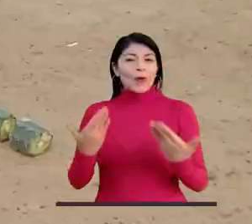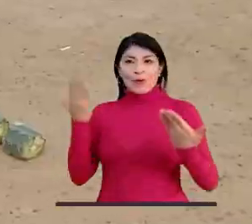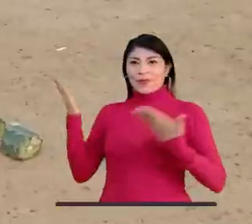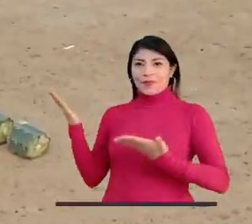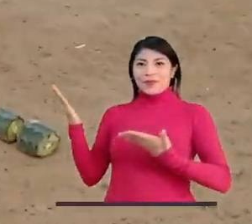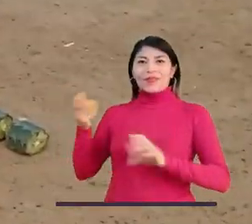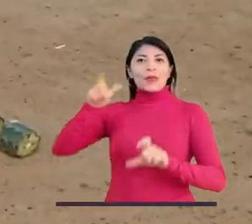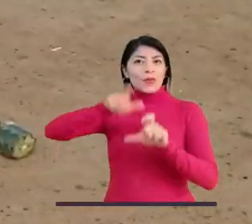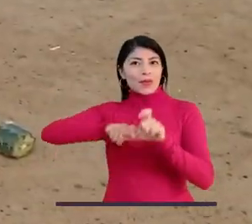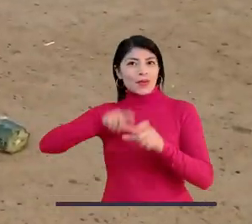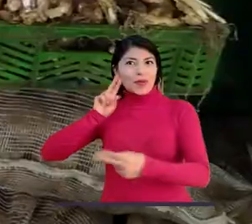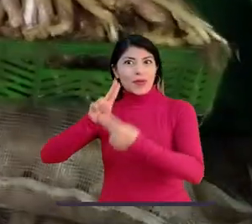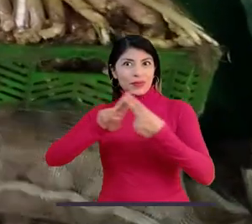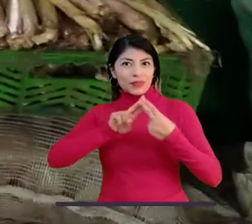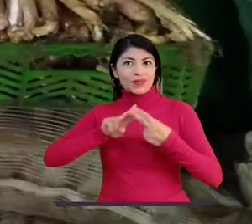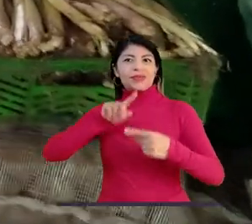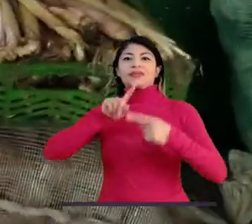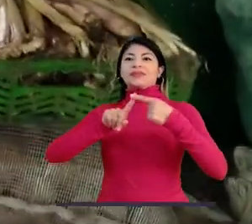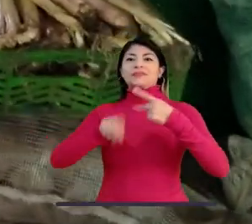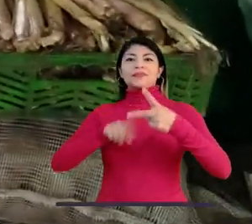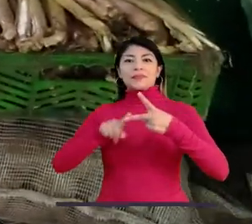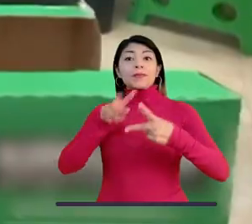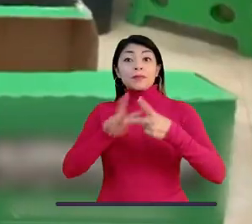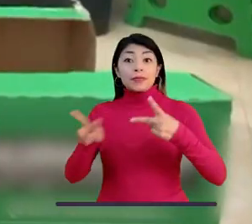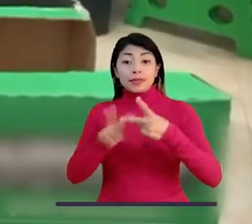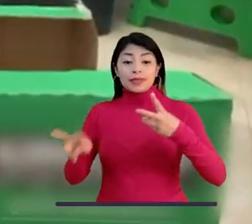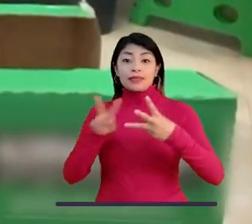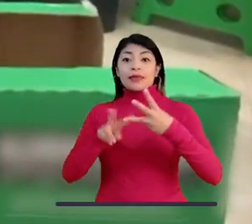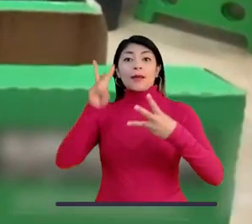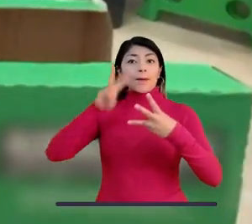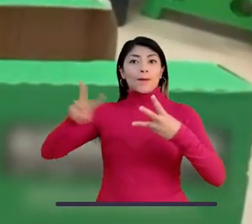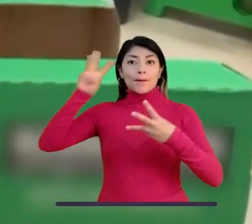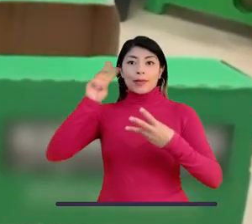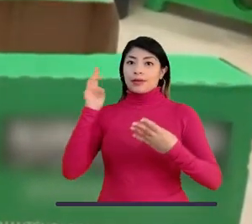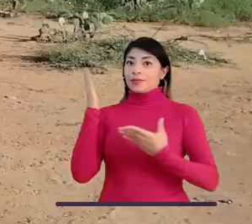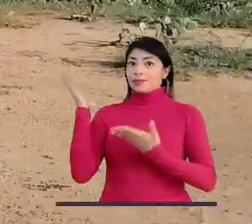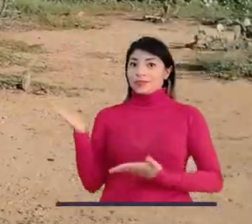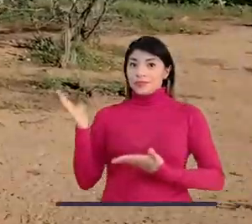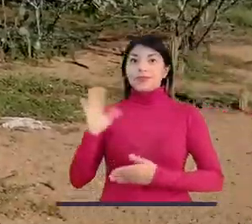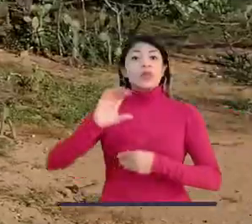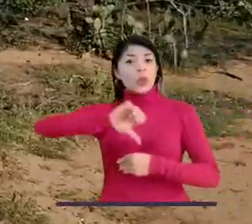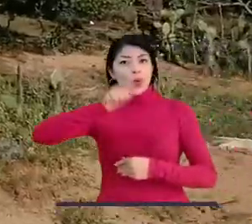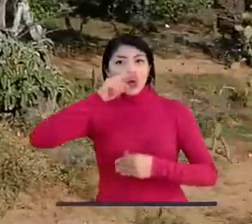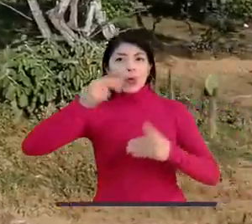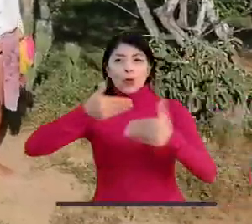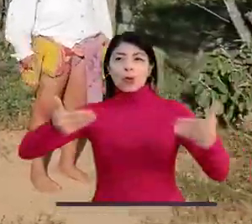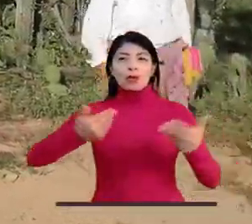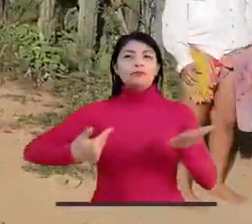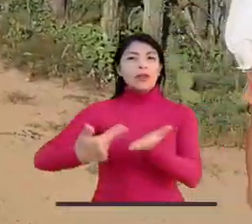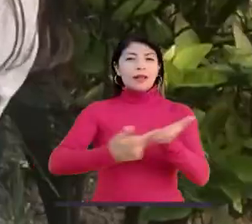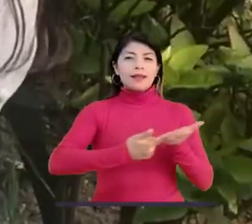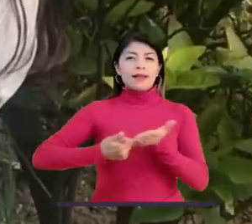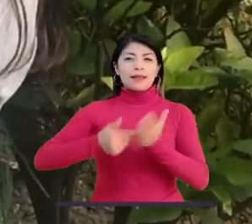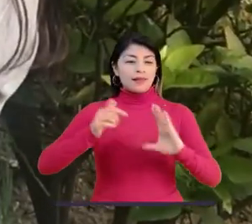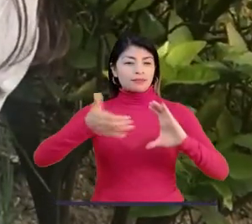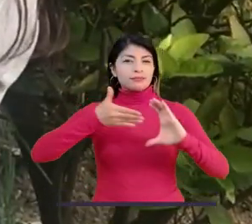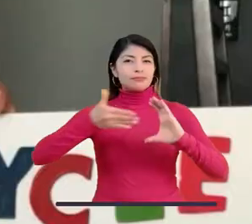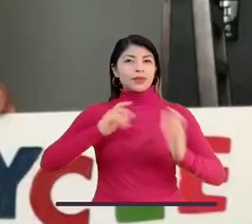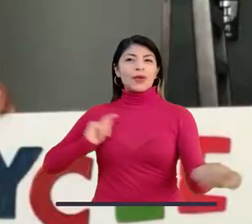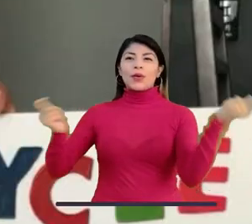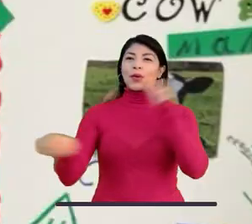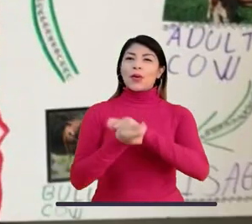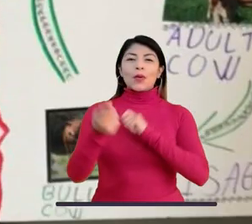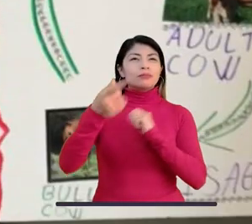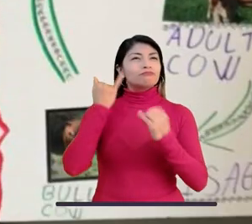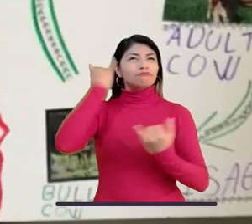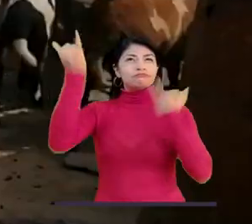conoceremos a Brian en La Guajira, a Francisco en Villeta y a Isabela en México. Con ellos y con otros niños hablaremos sobre el cambio